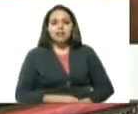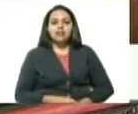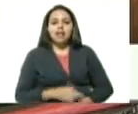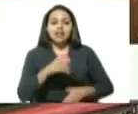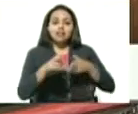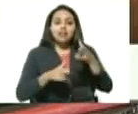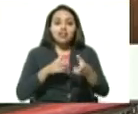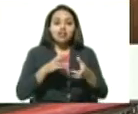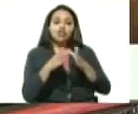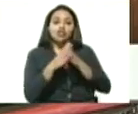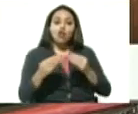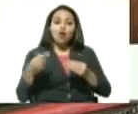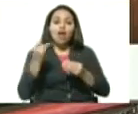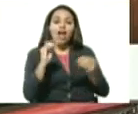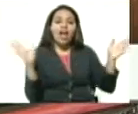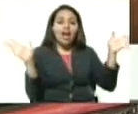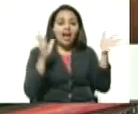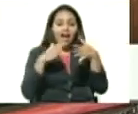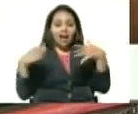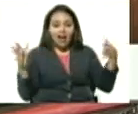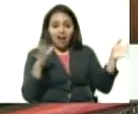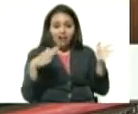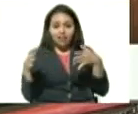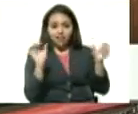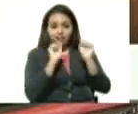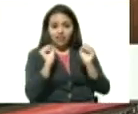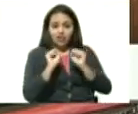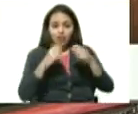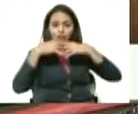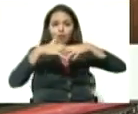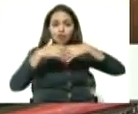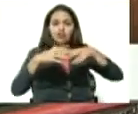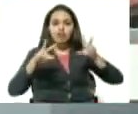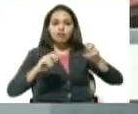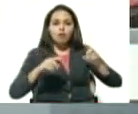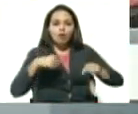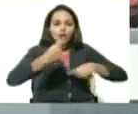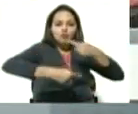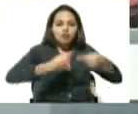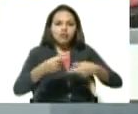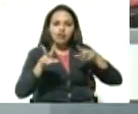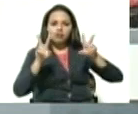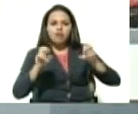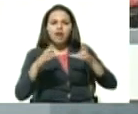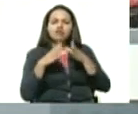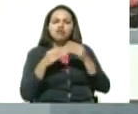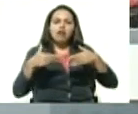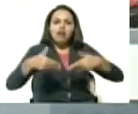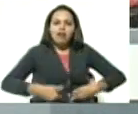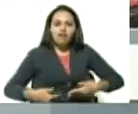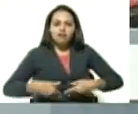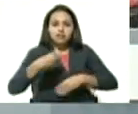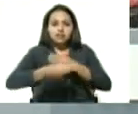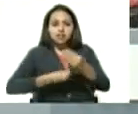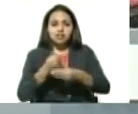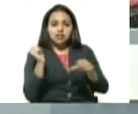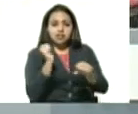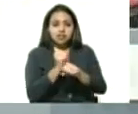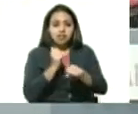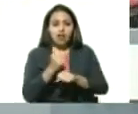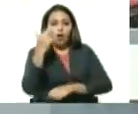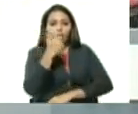condiciones, su aire acondicionado, motores nuevos, ruedas nuevas, todo con el esfuerzo que estamos haciendo aquí, sus trabajadores